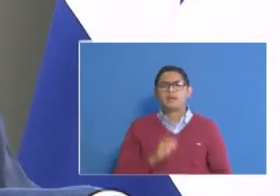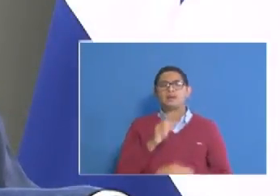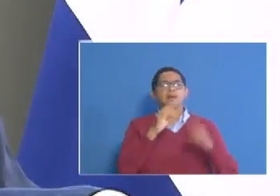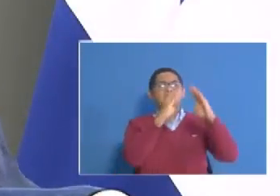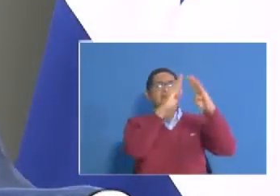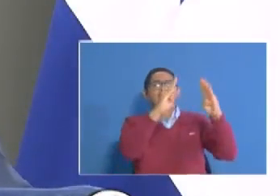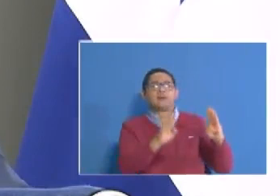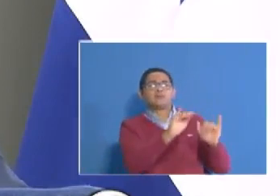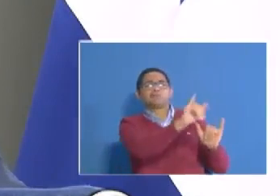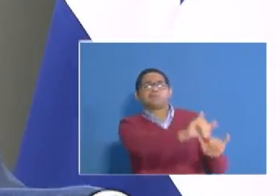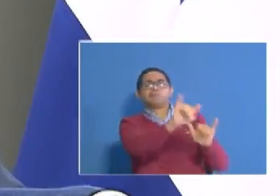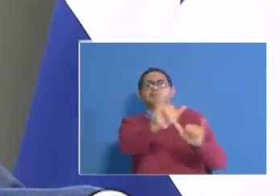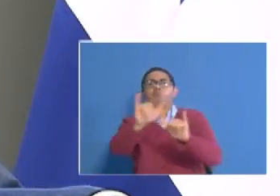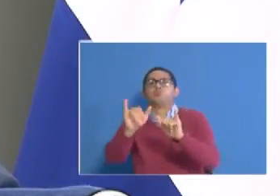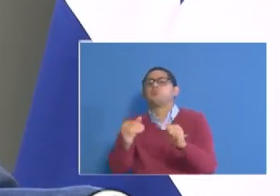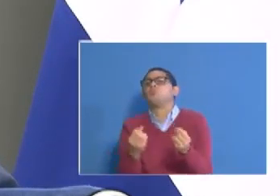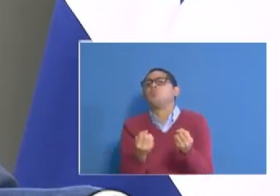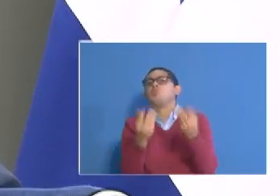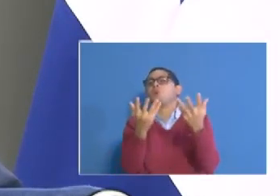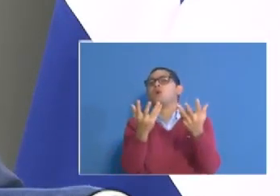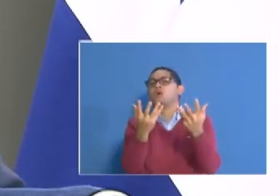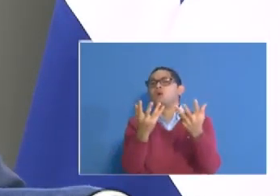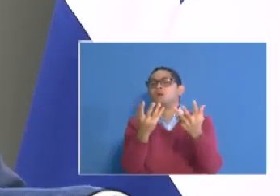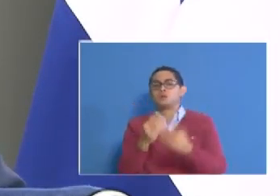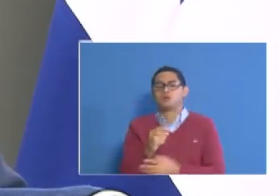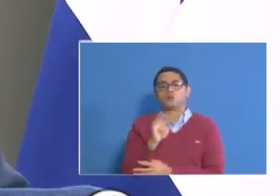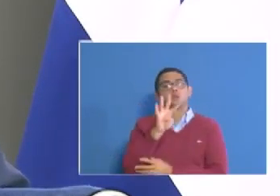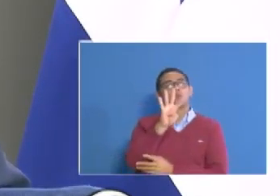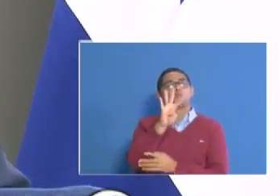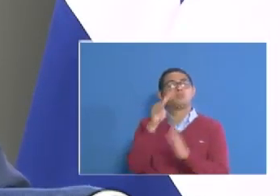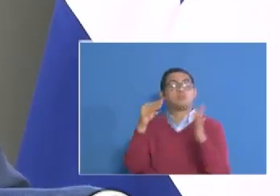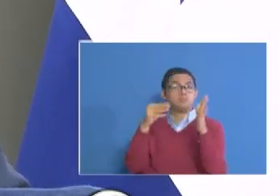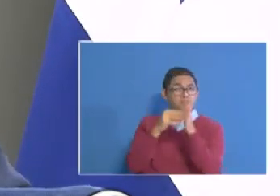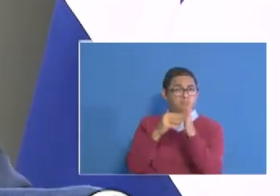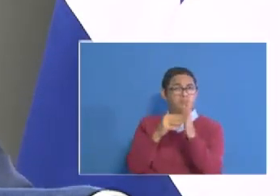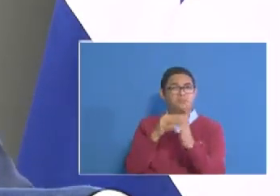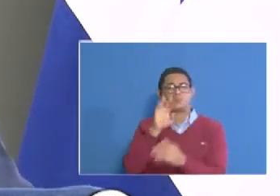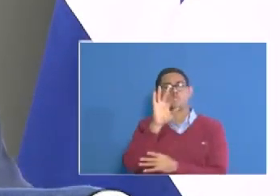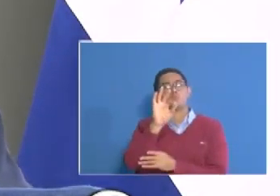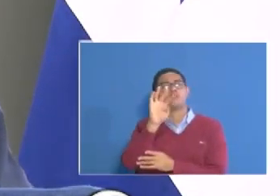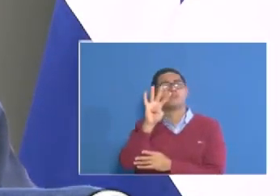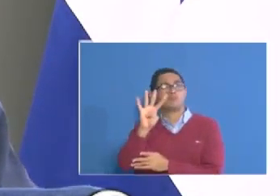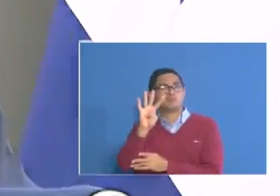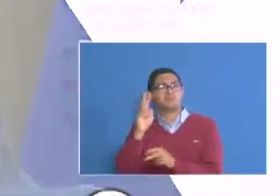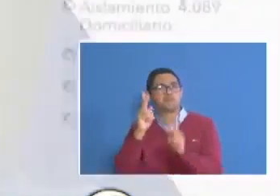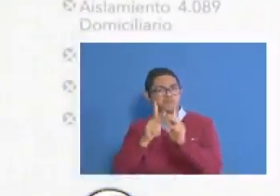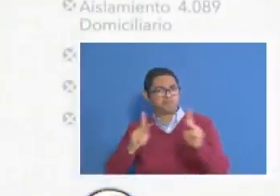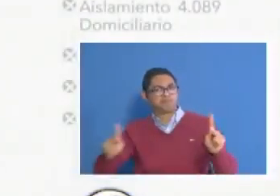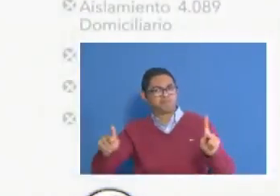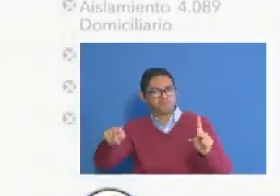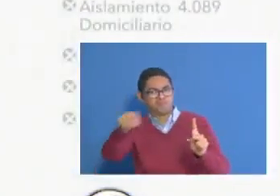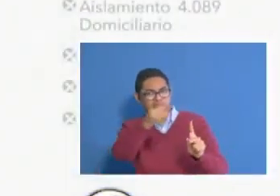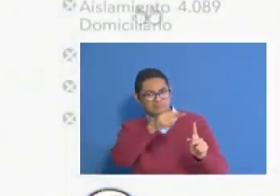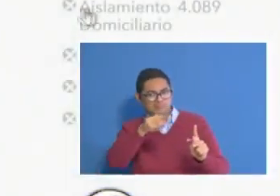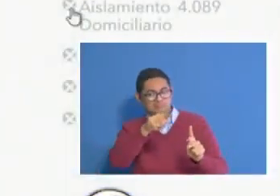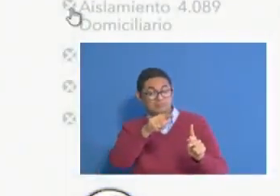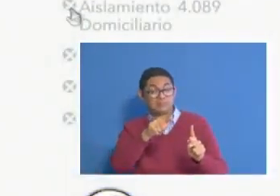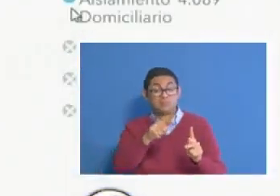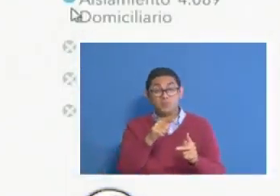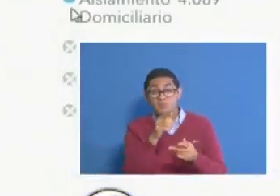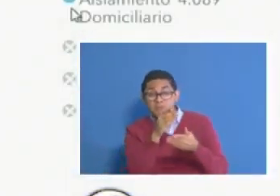domiciliario, tenemos 4.094 personas, de las cuales